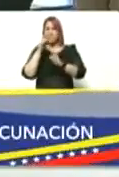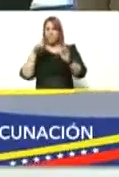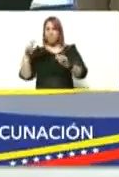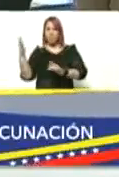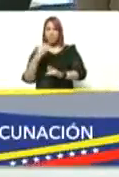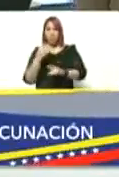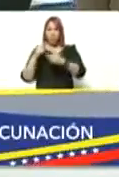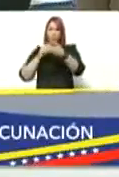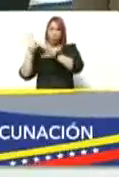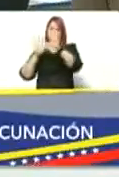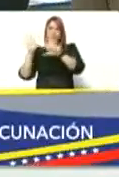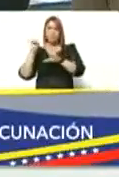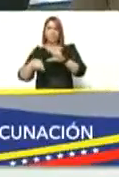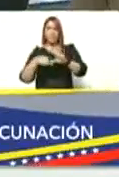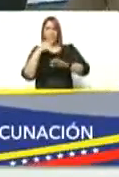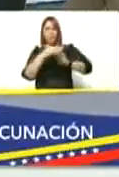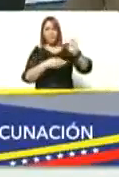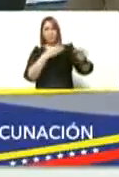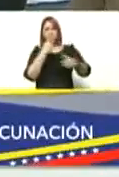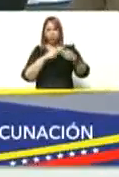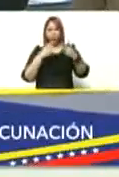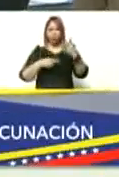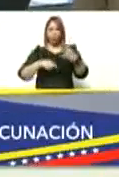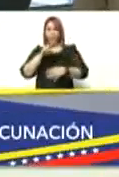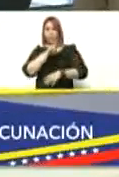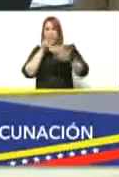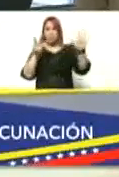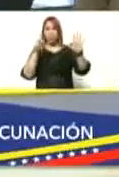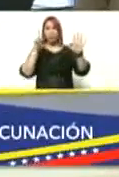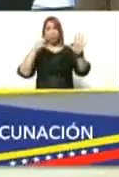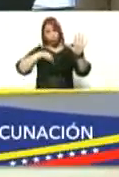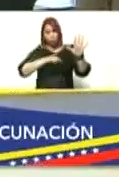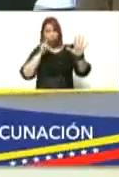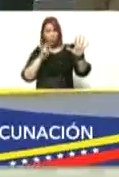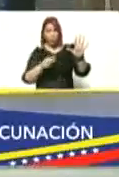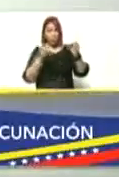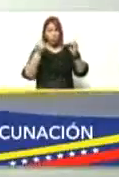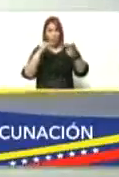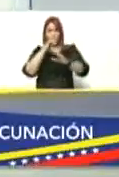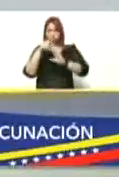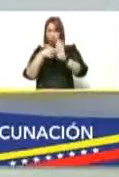casos importados fíjense ustedes vamos a ver los números globales